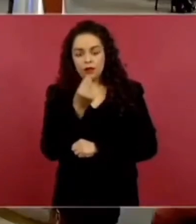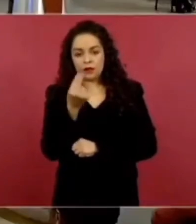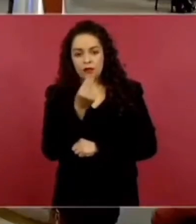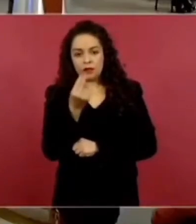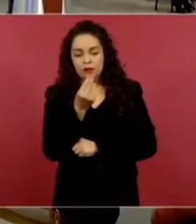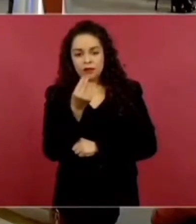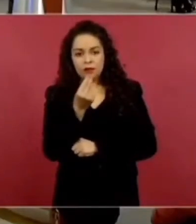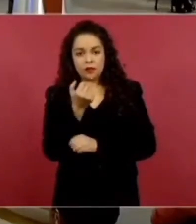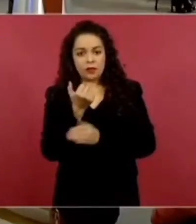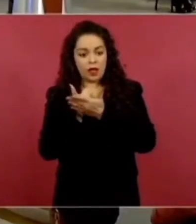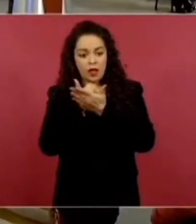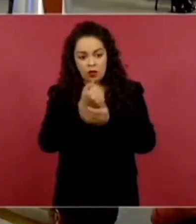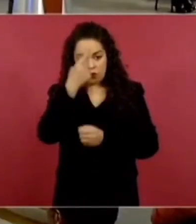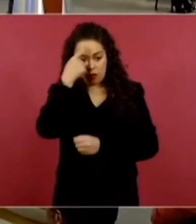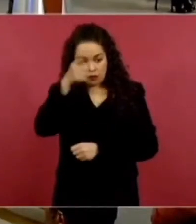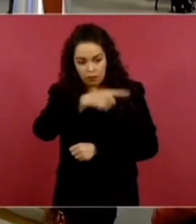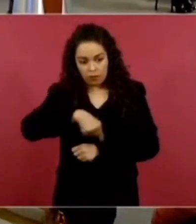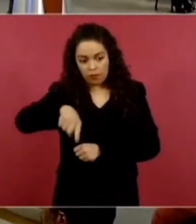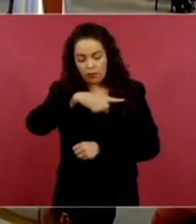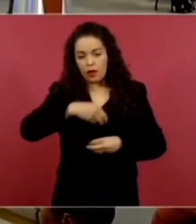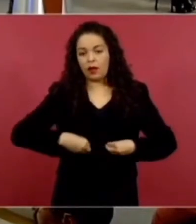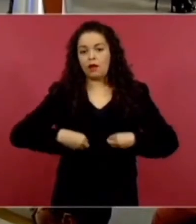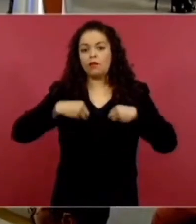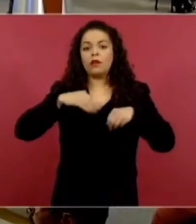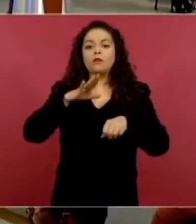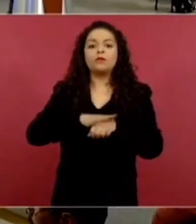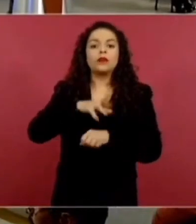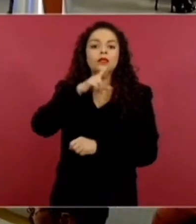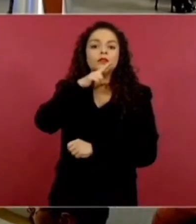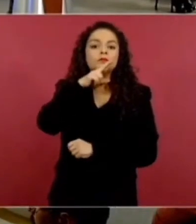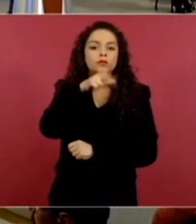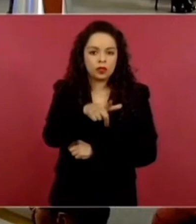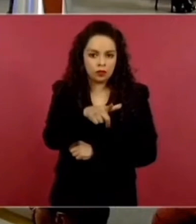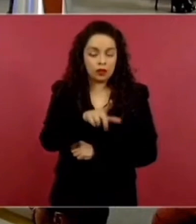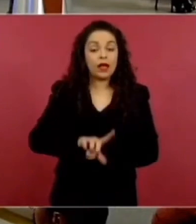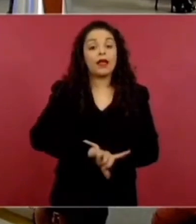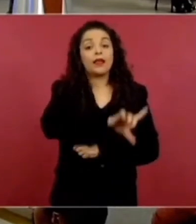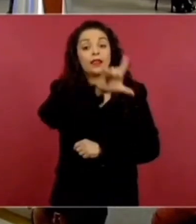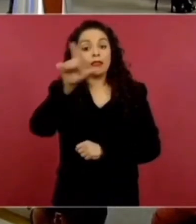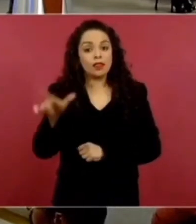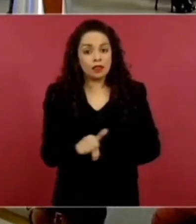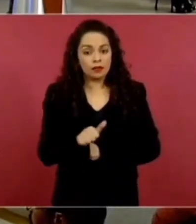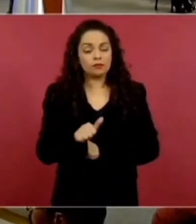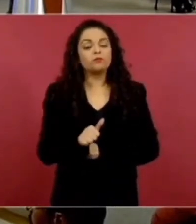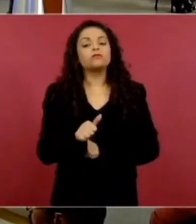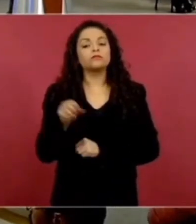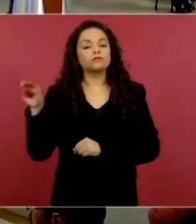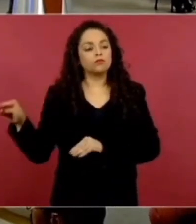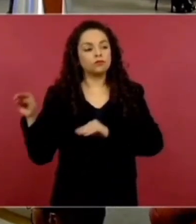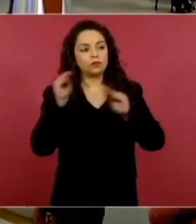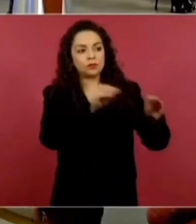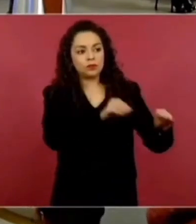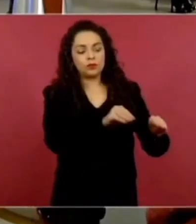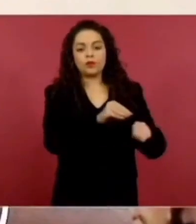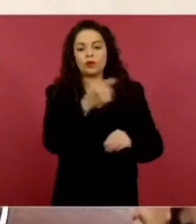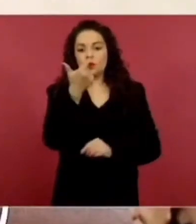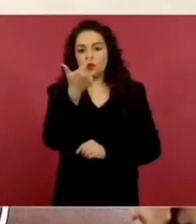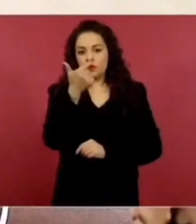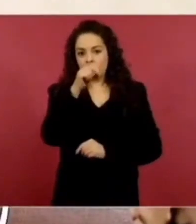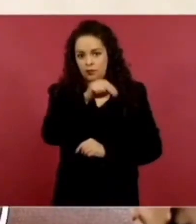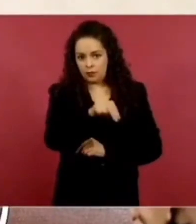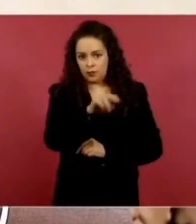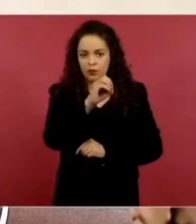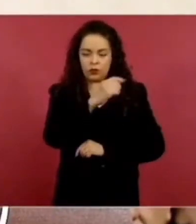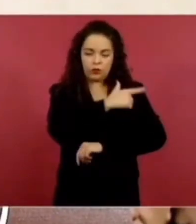de las fuerzas armadas de la Guardia Nacional